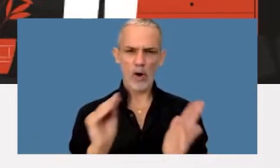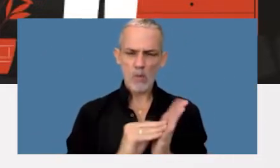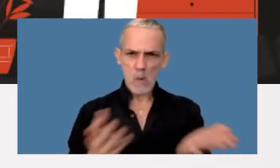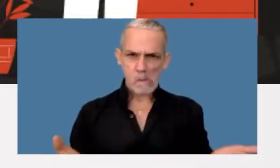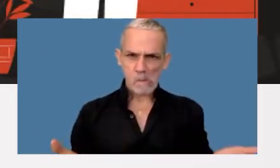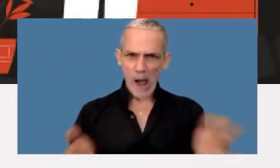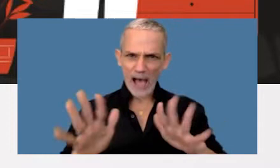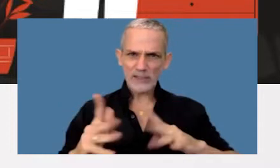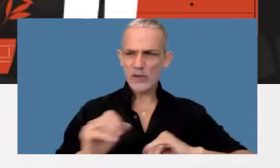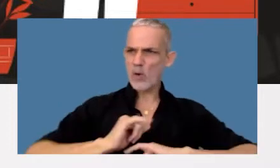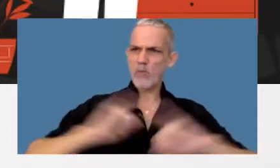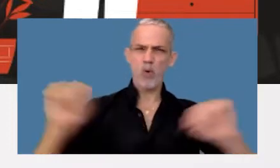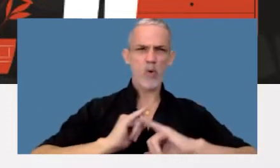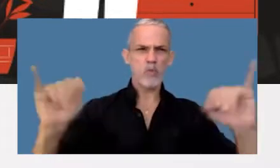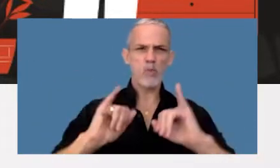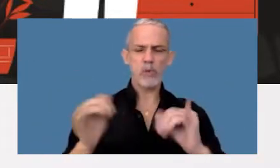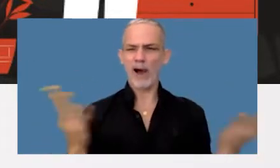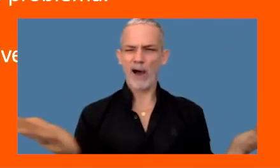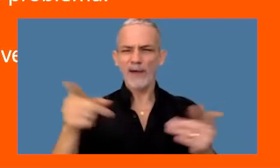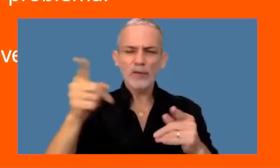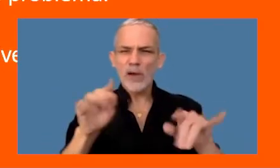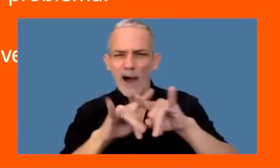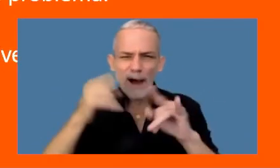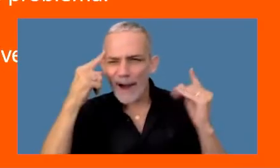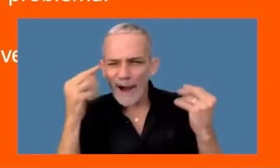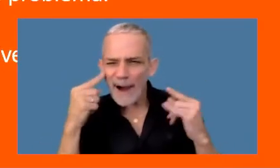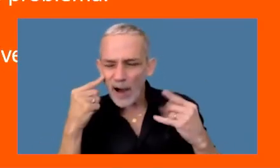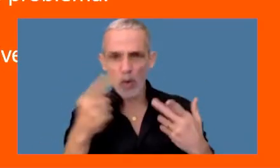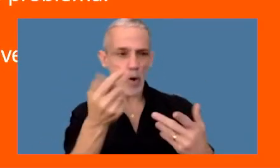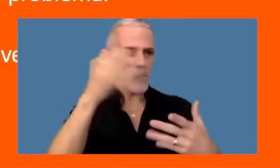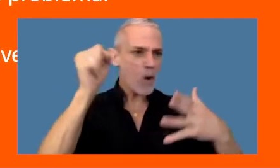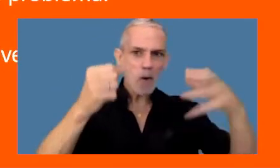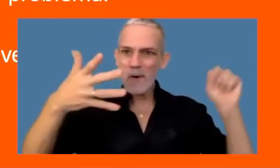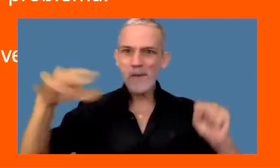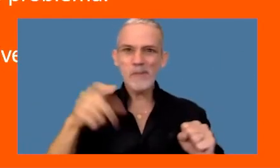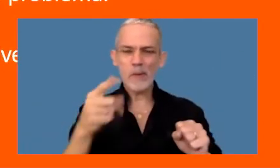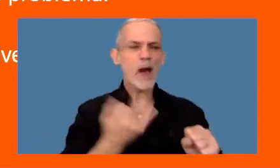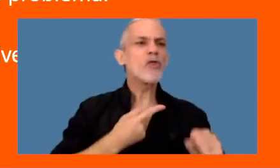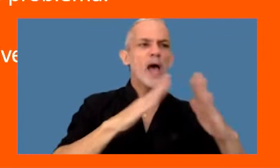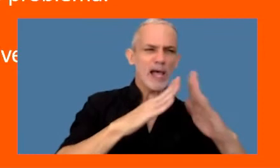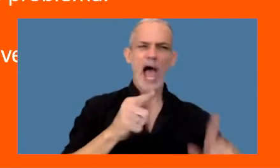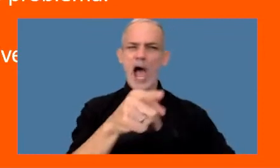no es más ni menos que materia prima para lo que llamamos ciberinteligencia que facilita esto